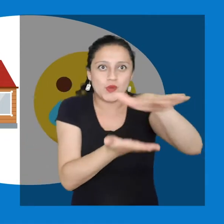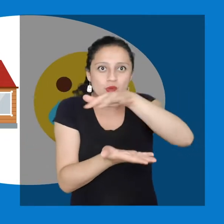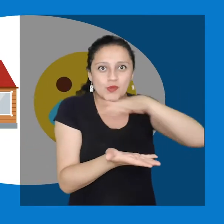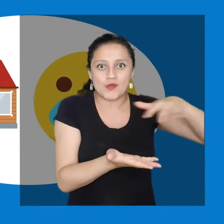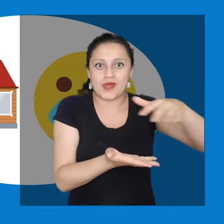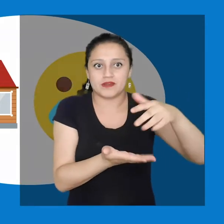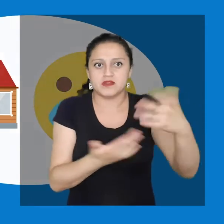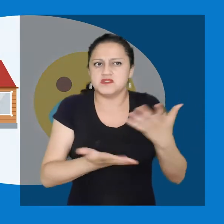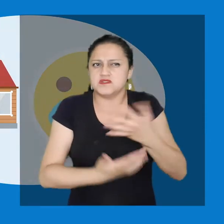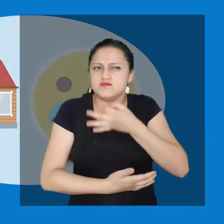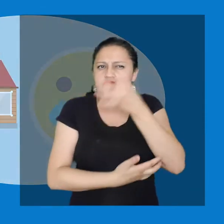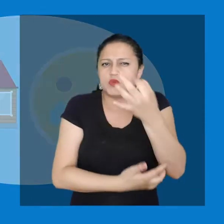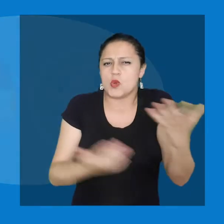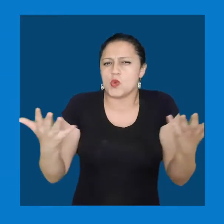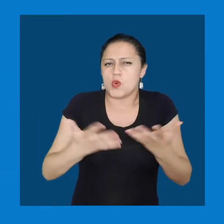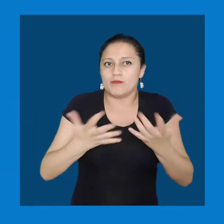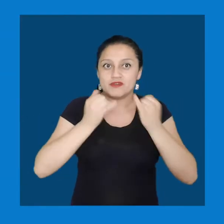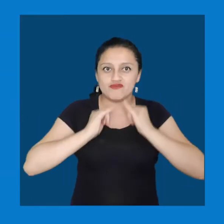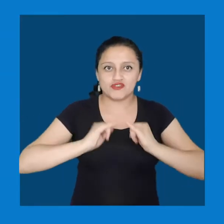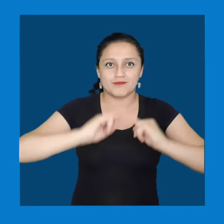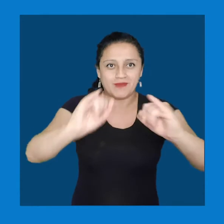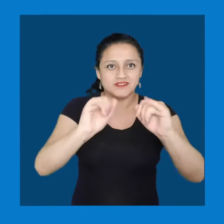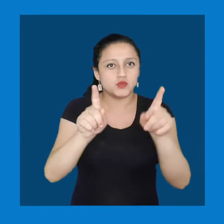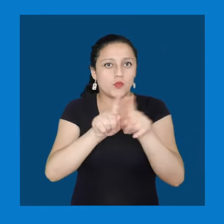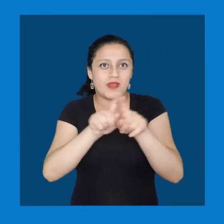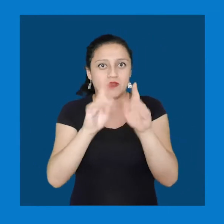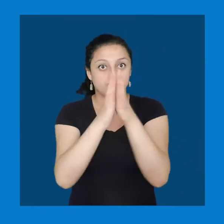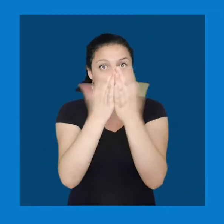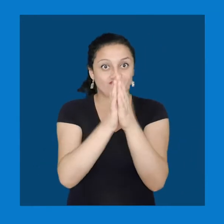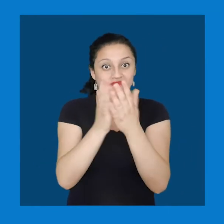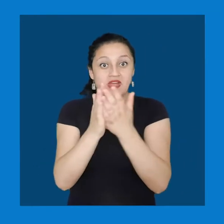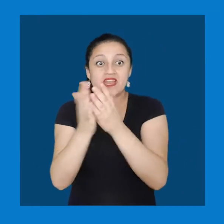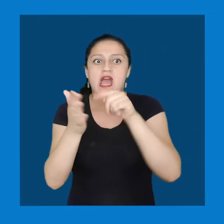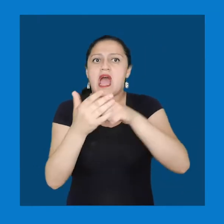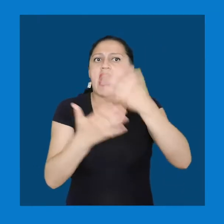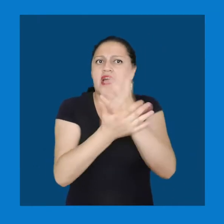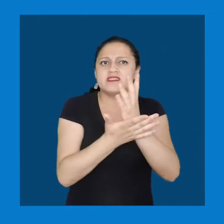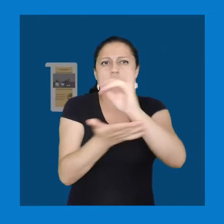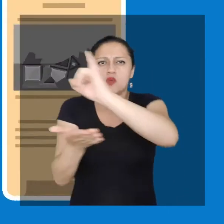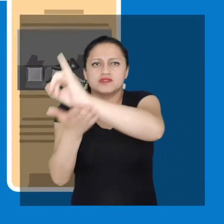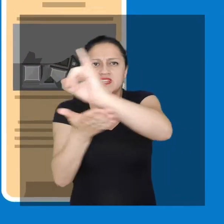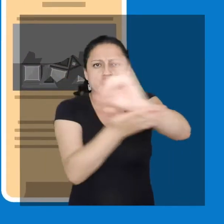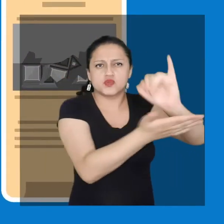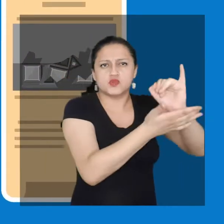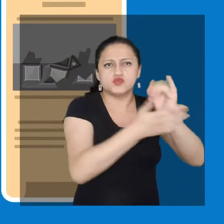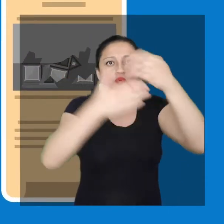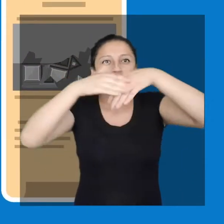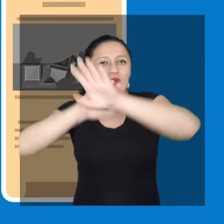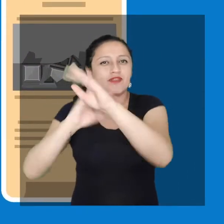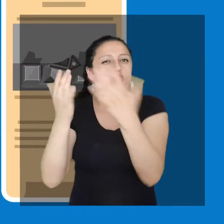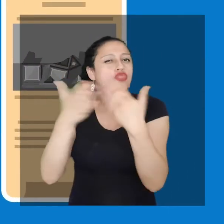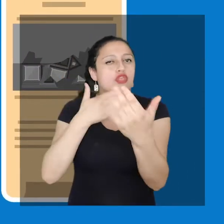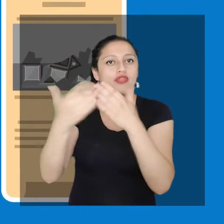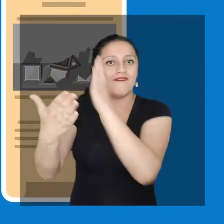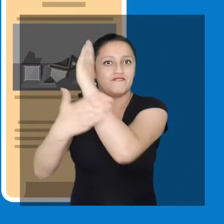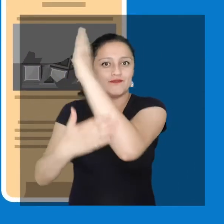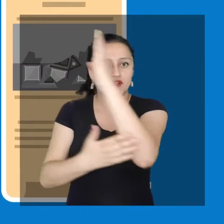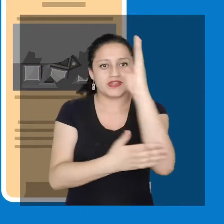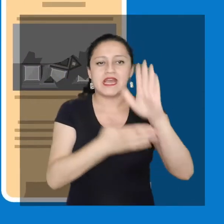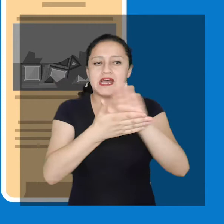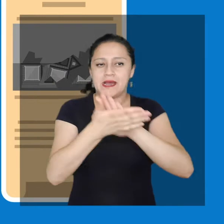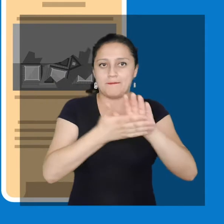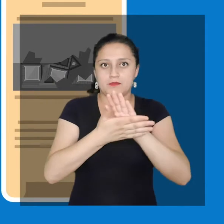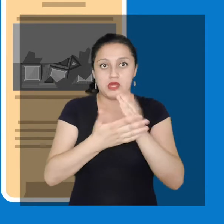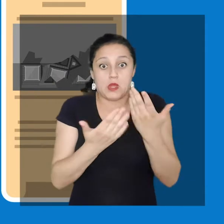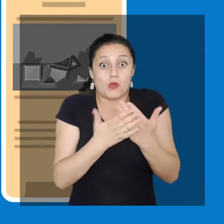local. ¿Qué quiere decir esto? ¿Que si utilizamos solo fuentes oficiales, es decir, documentos administrativos de archivos históricos